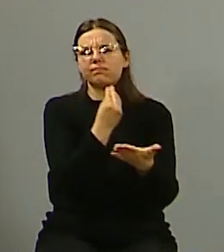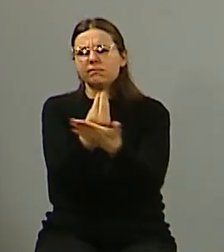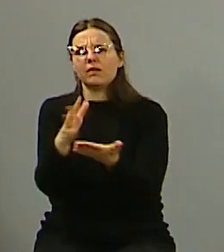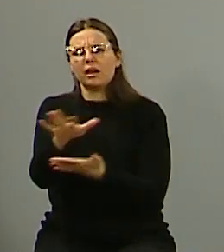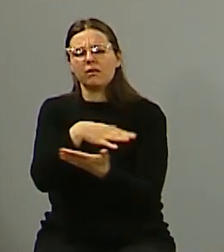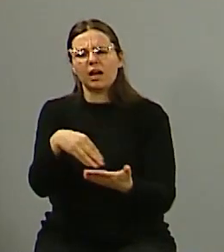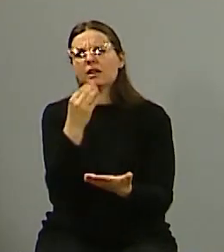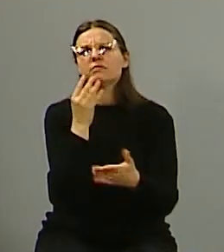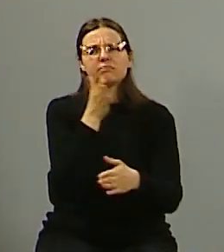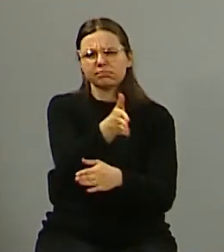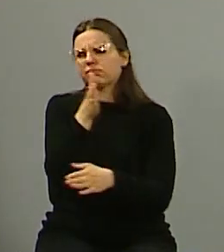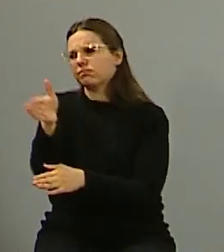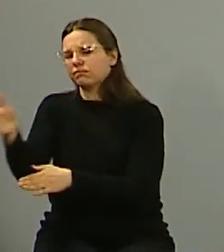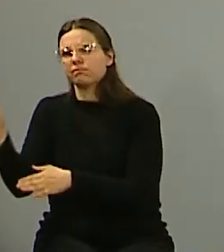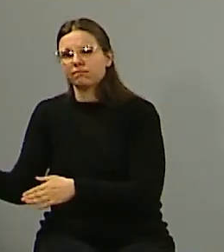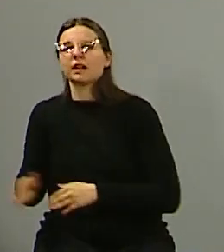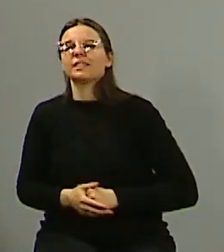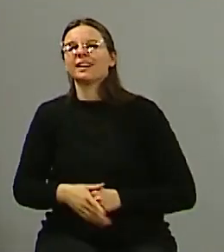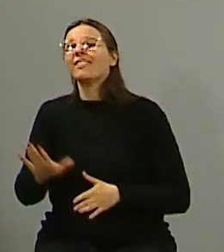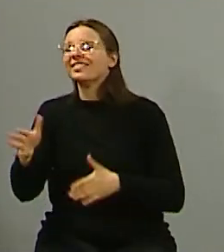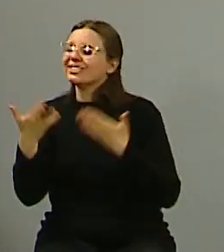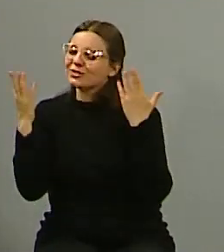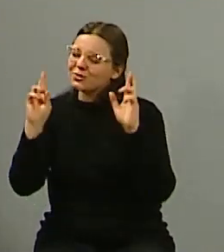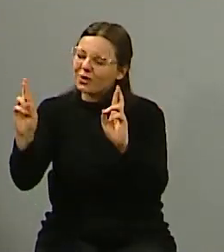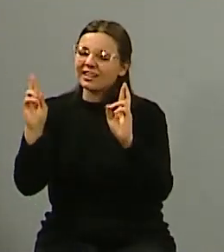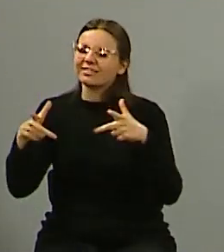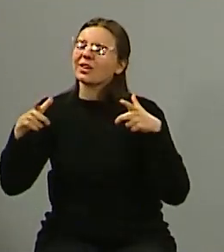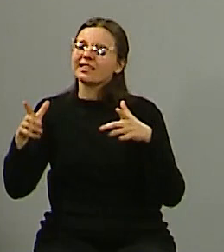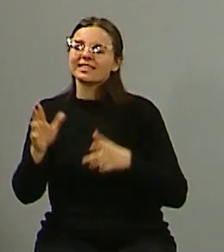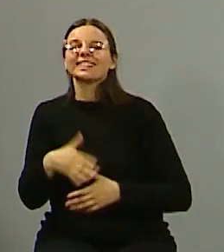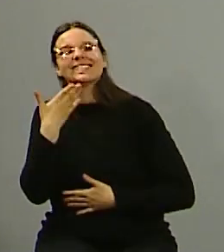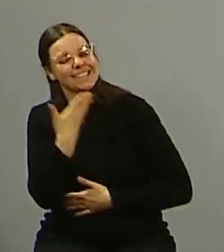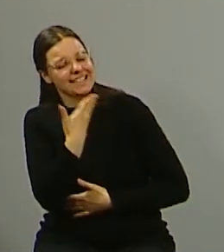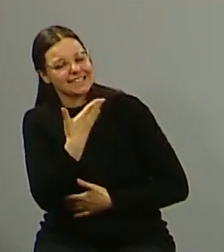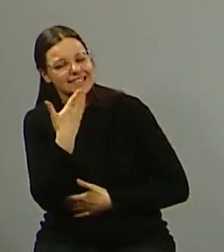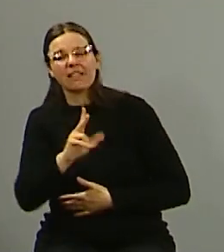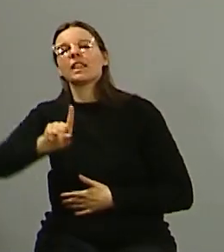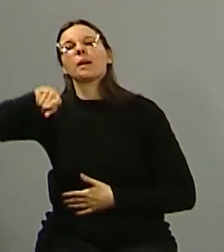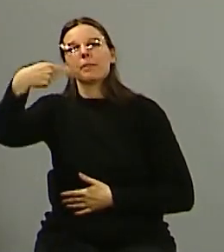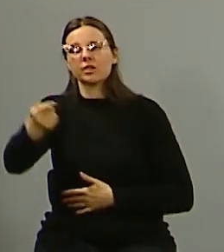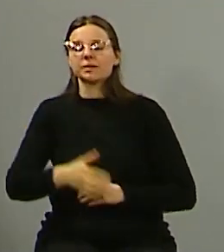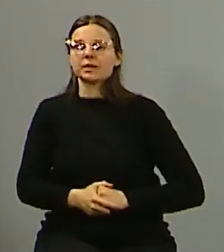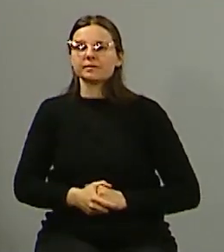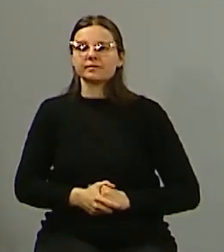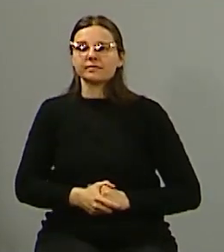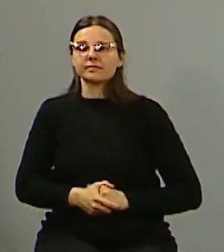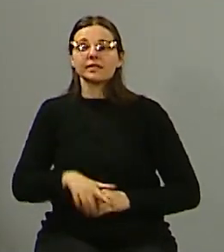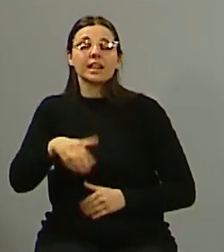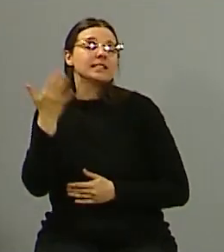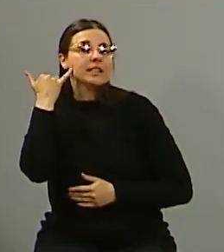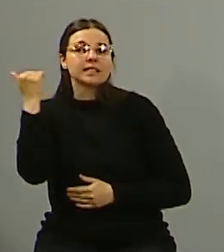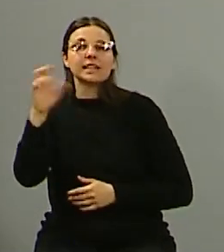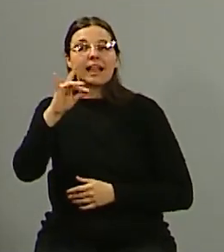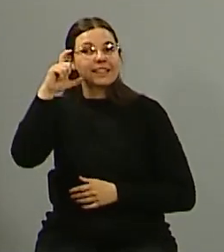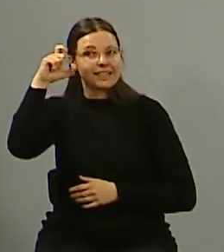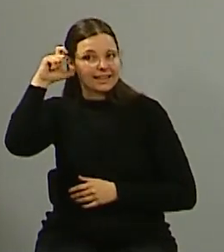la agenda es bien apretada, así que te deseamos éxito y será hasta cualquier momento. Muchísimas gracias. Muchísimas gracias. Será hasta la próxima. Así pasaba Diego Costarelli,